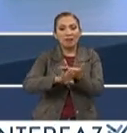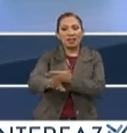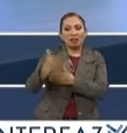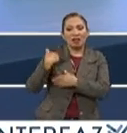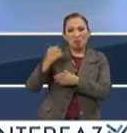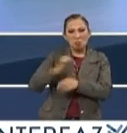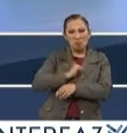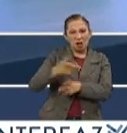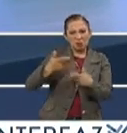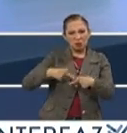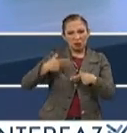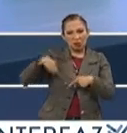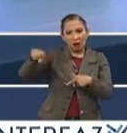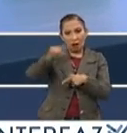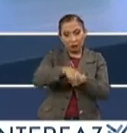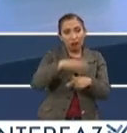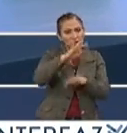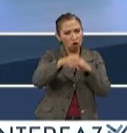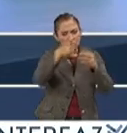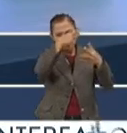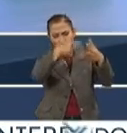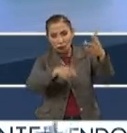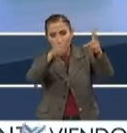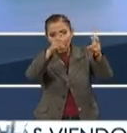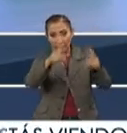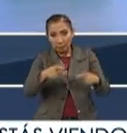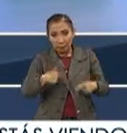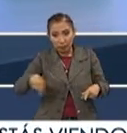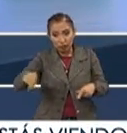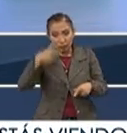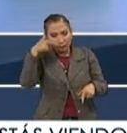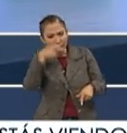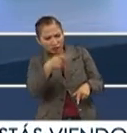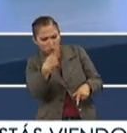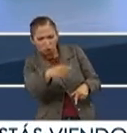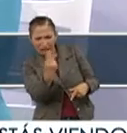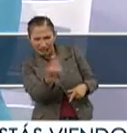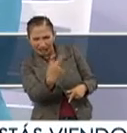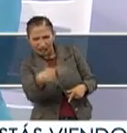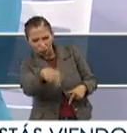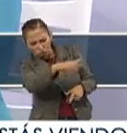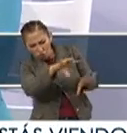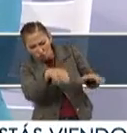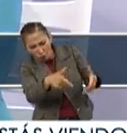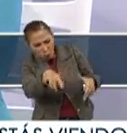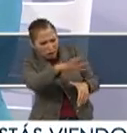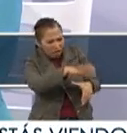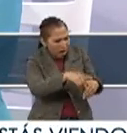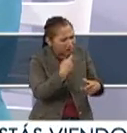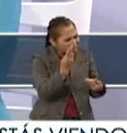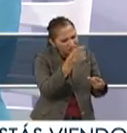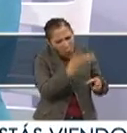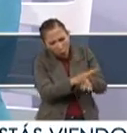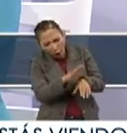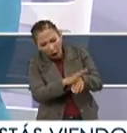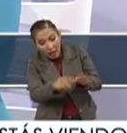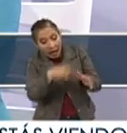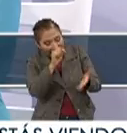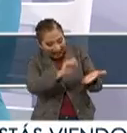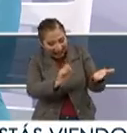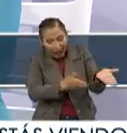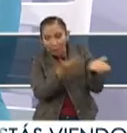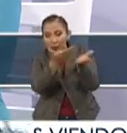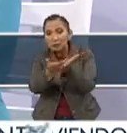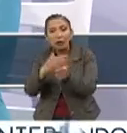delito. Entonces, en el marco de todos estos rubros, la ciudadanía detecta sus propias necesidades en cada una de las colonias y las presenta.